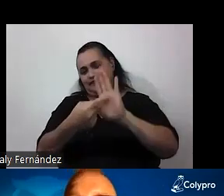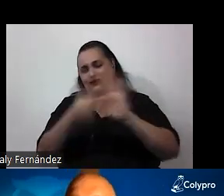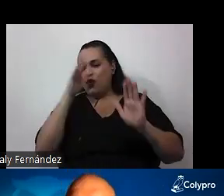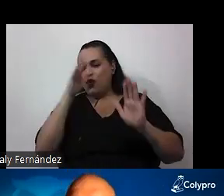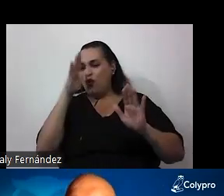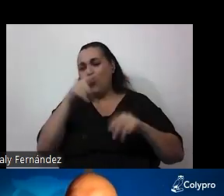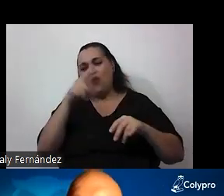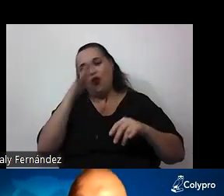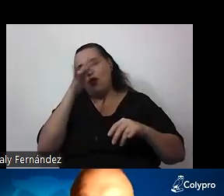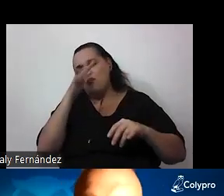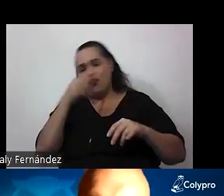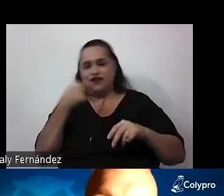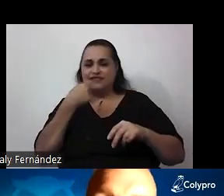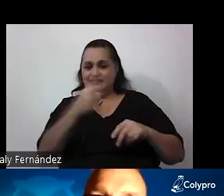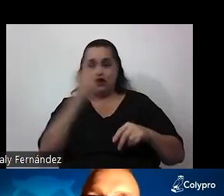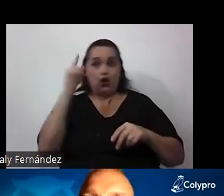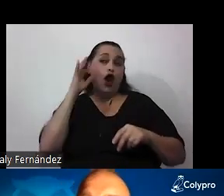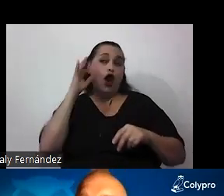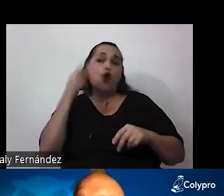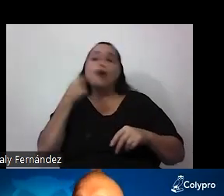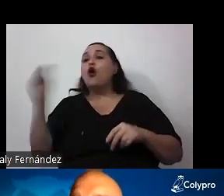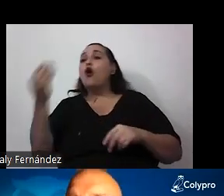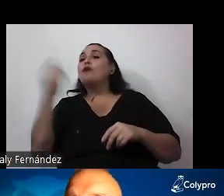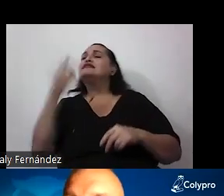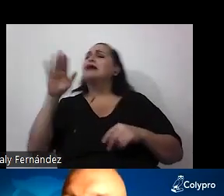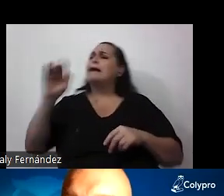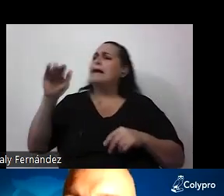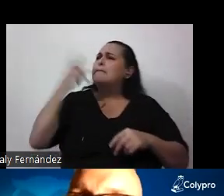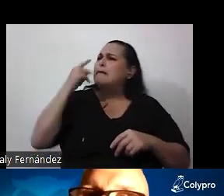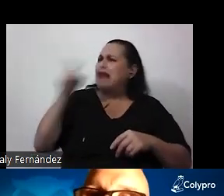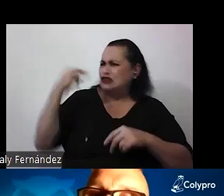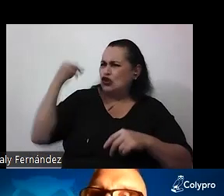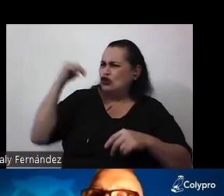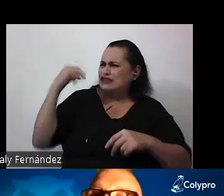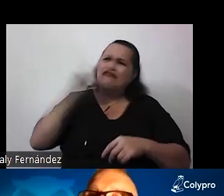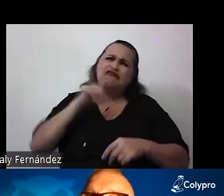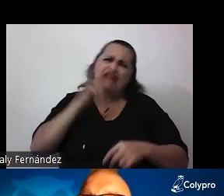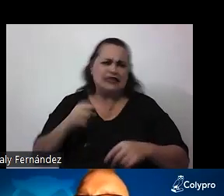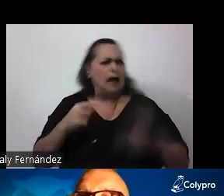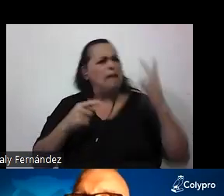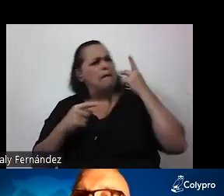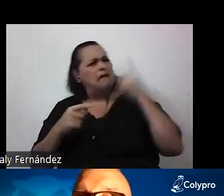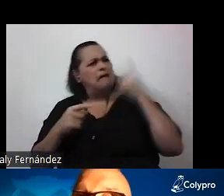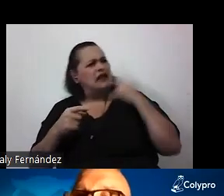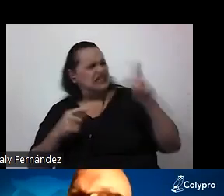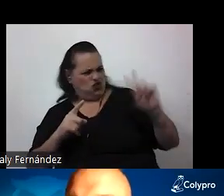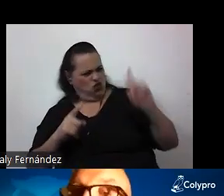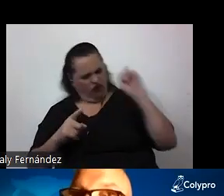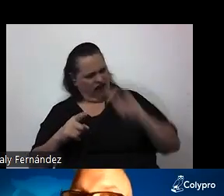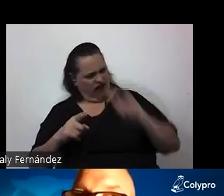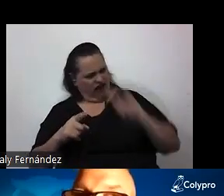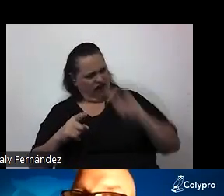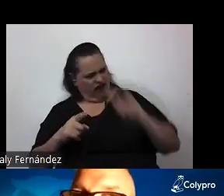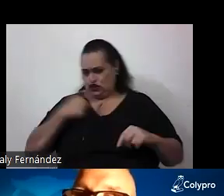chica le dice a su padre y papá, pero esa es una noticia falsa. Y el padre le responde ¿Cómo va a ser falsa si dice justo lo que yo